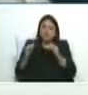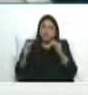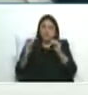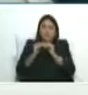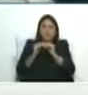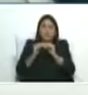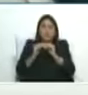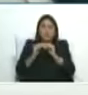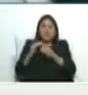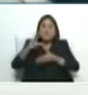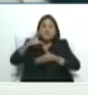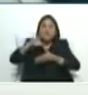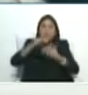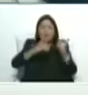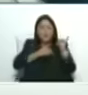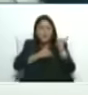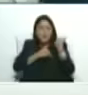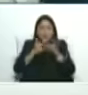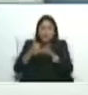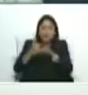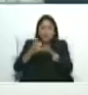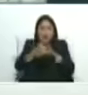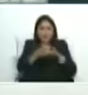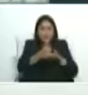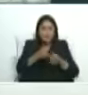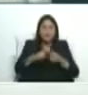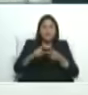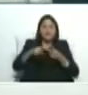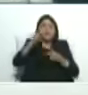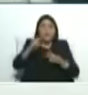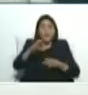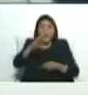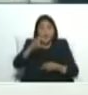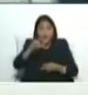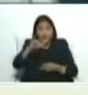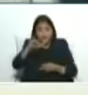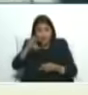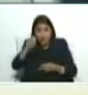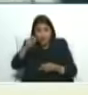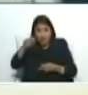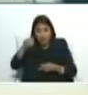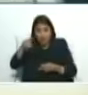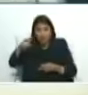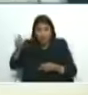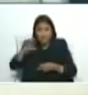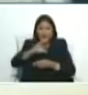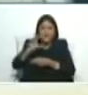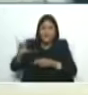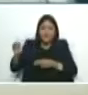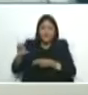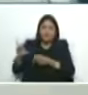latinoamericanos CELAP en el marco de CARICOM ahí queda en el comunicado